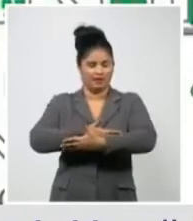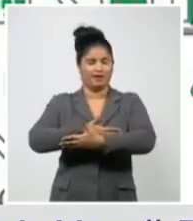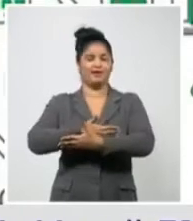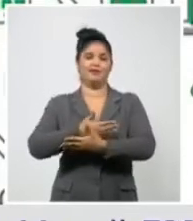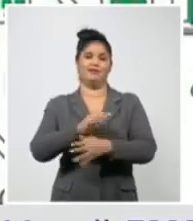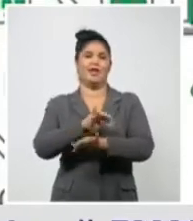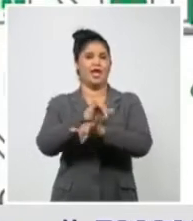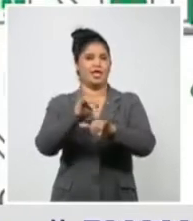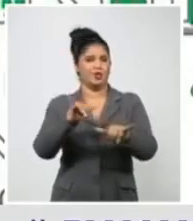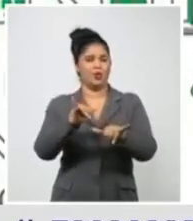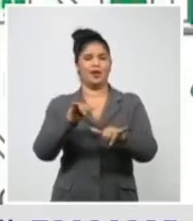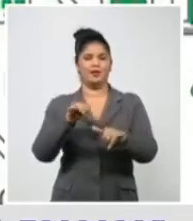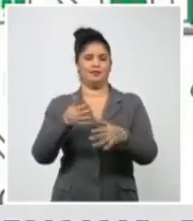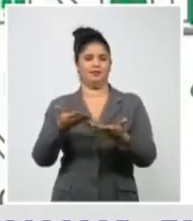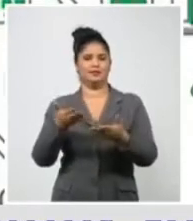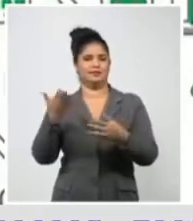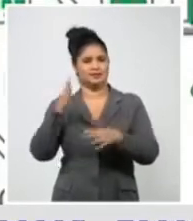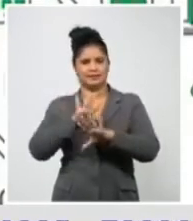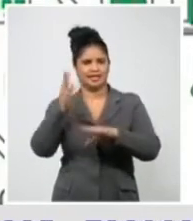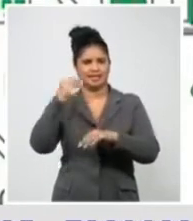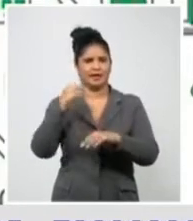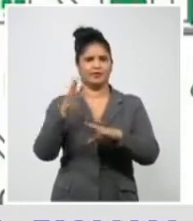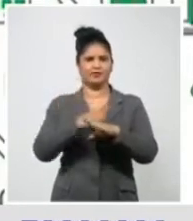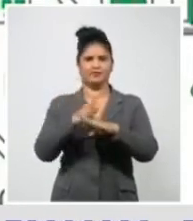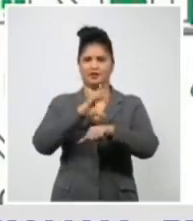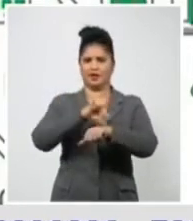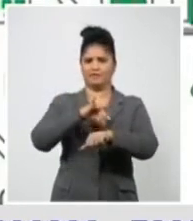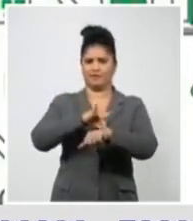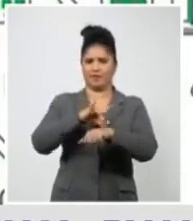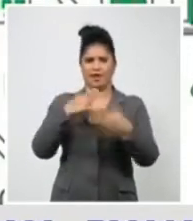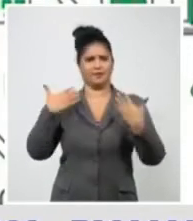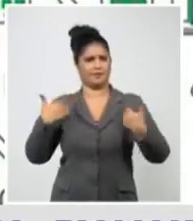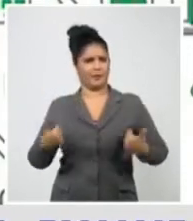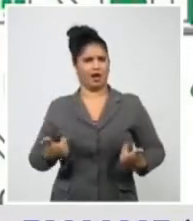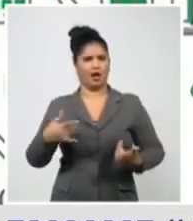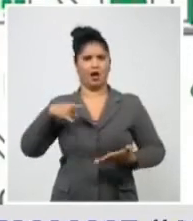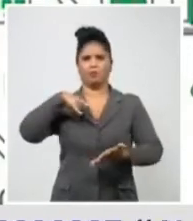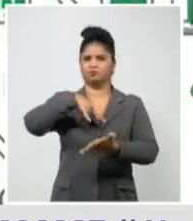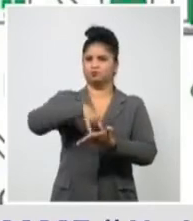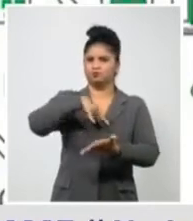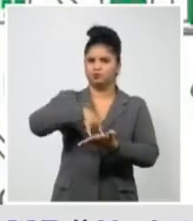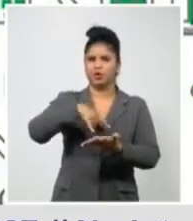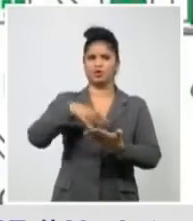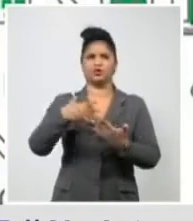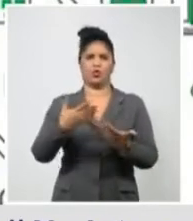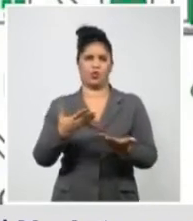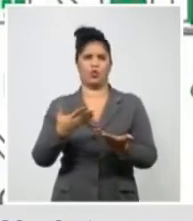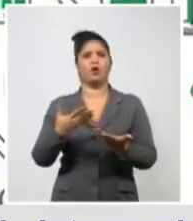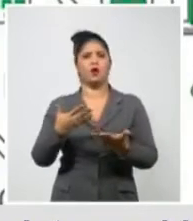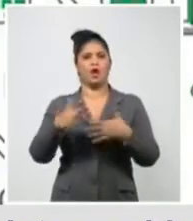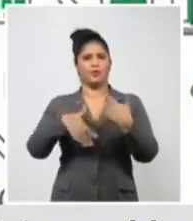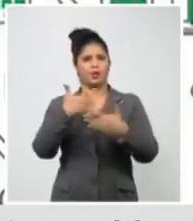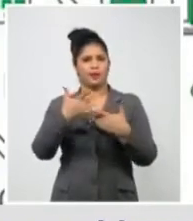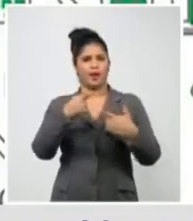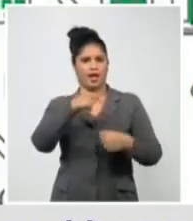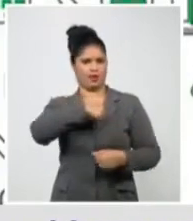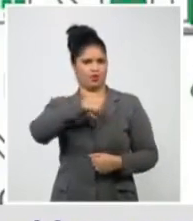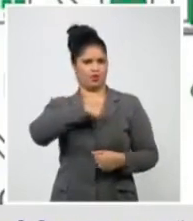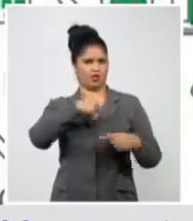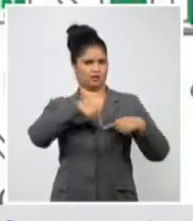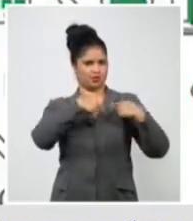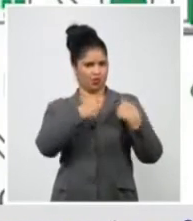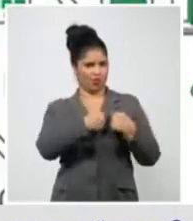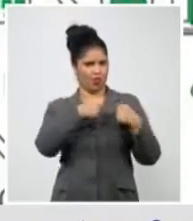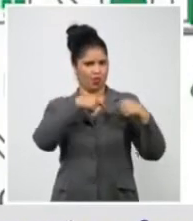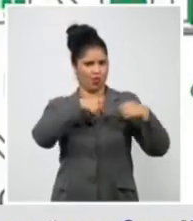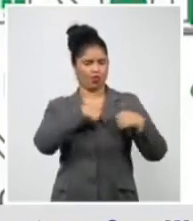obesos, hipertensos, cardiópatas, los que tienen una insuficiencia respiratoria. Estos son grupos de riesgo. Si